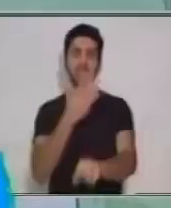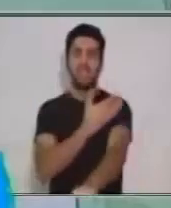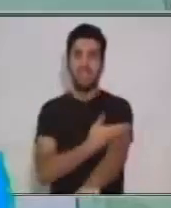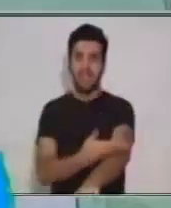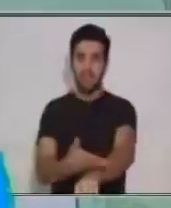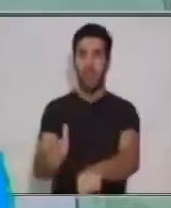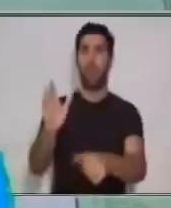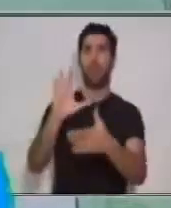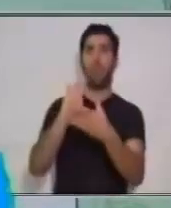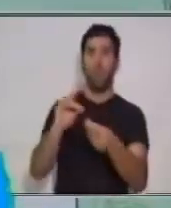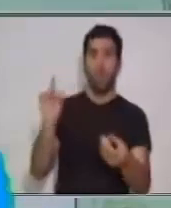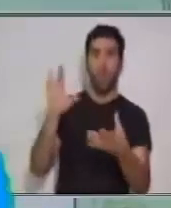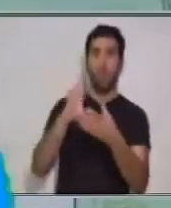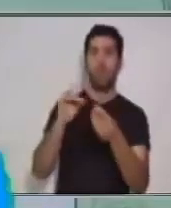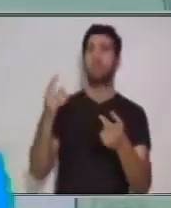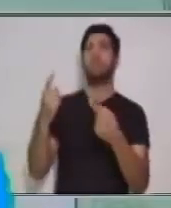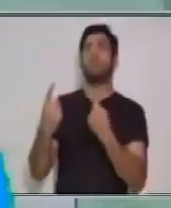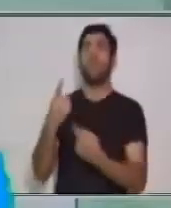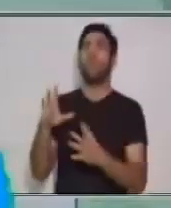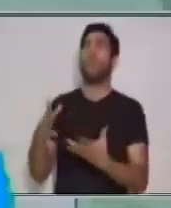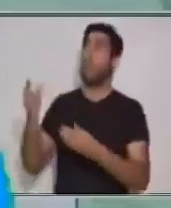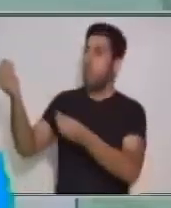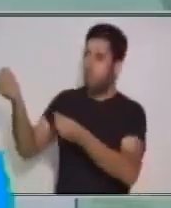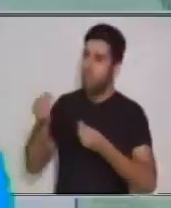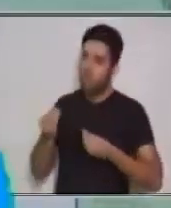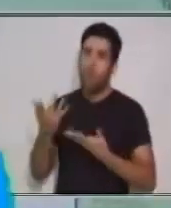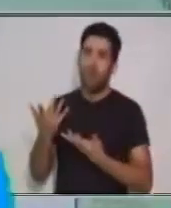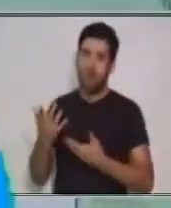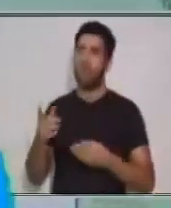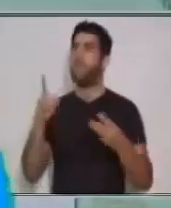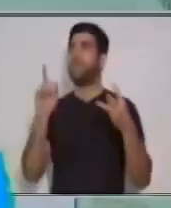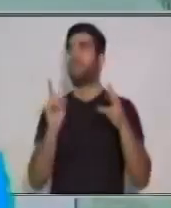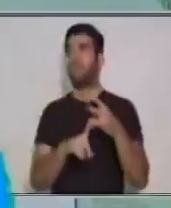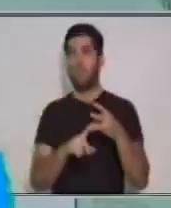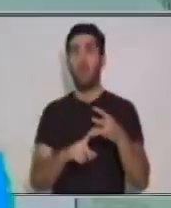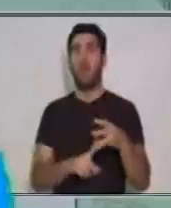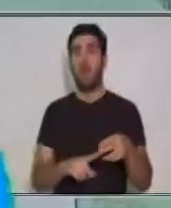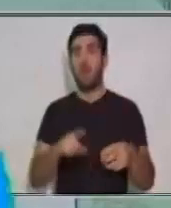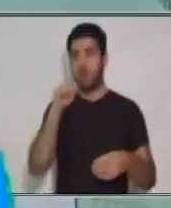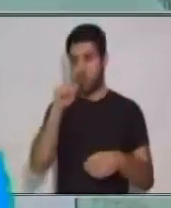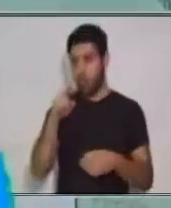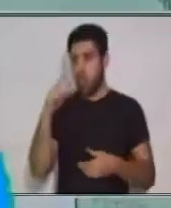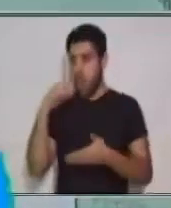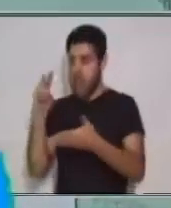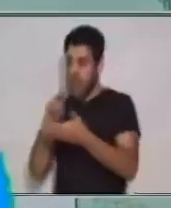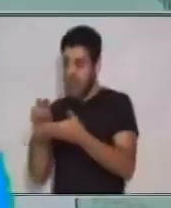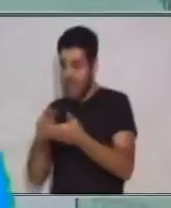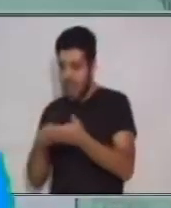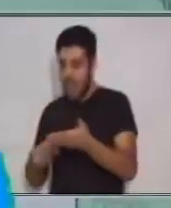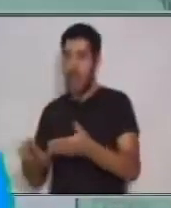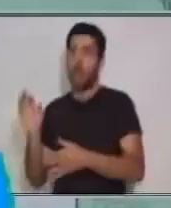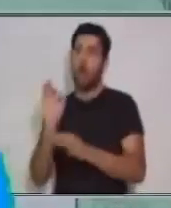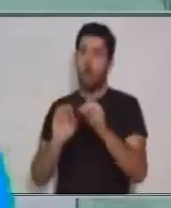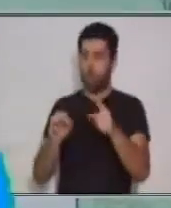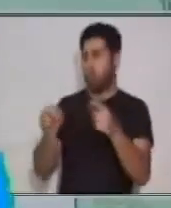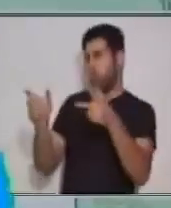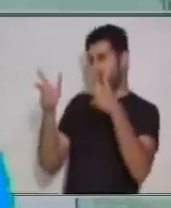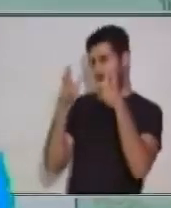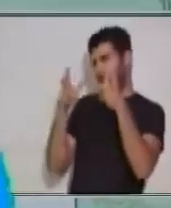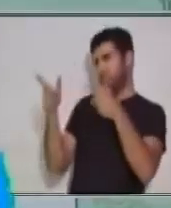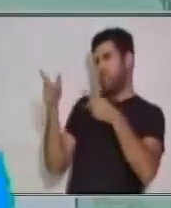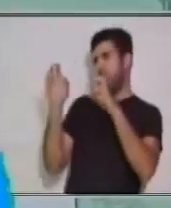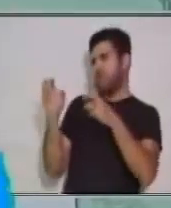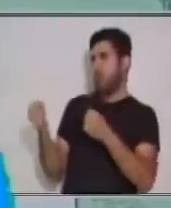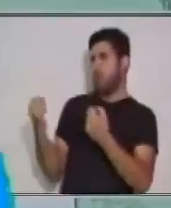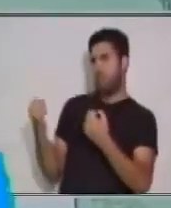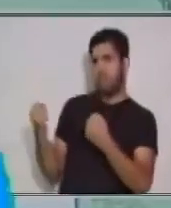es lo que me están transmitiendo? El tercer paso es leer para comprender. ¿En qué consiste? En que tú vas